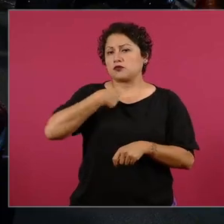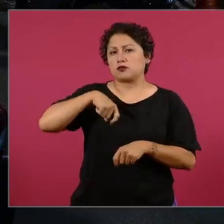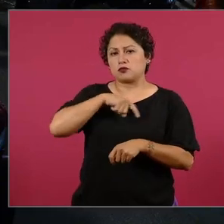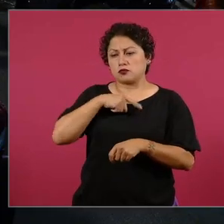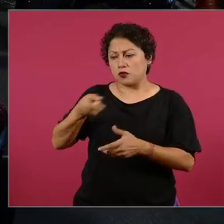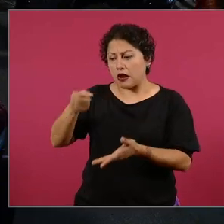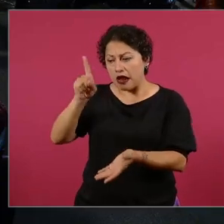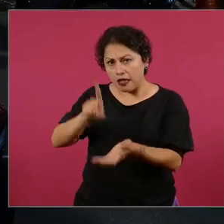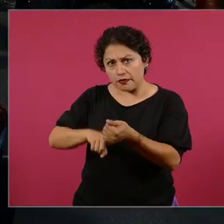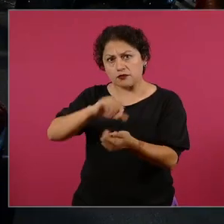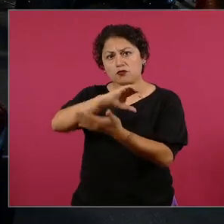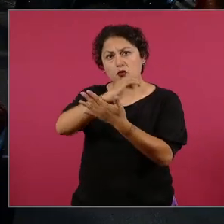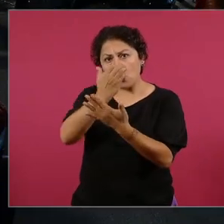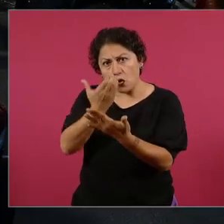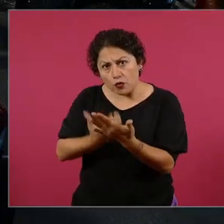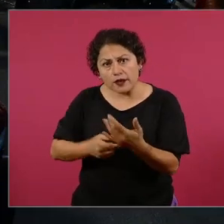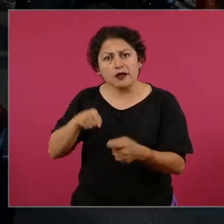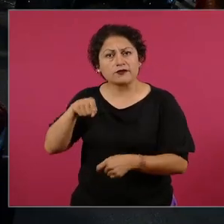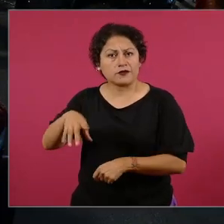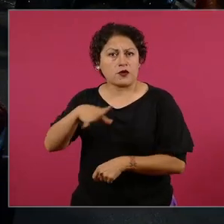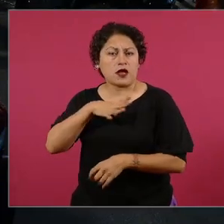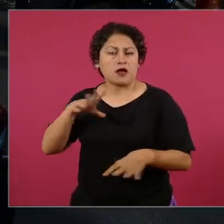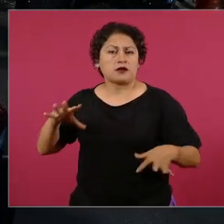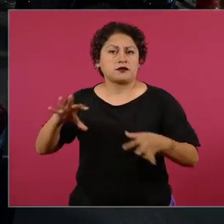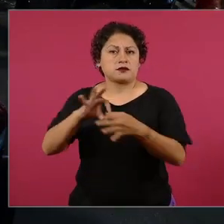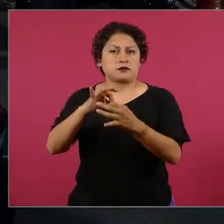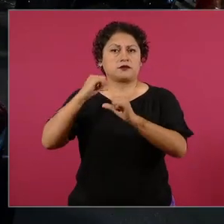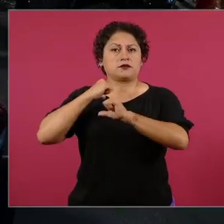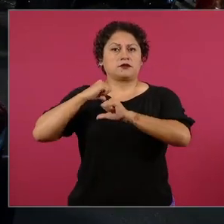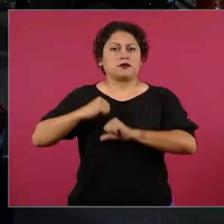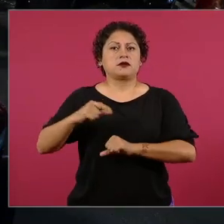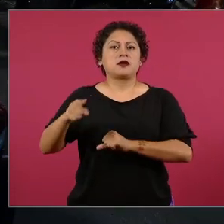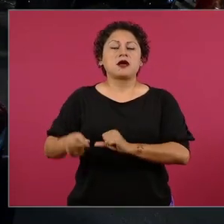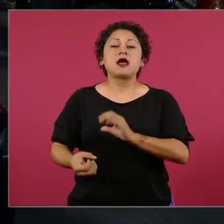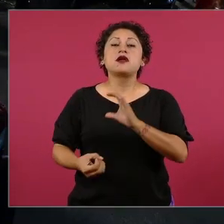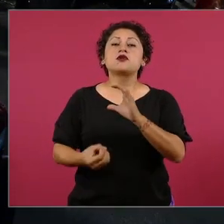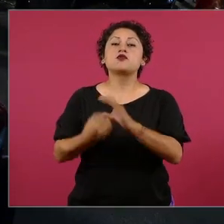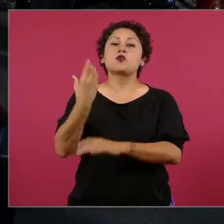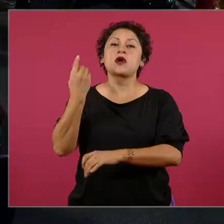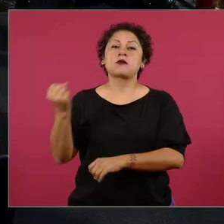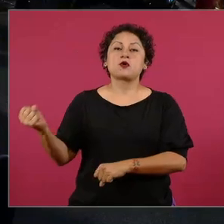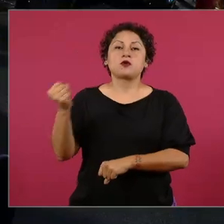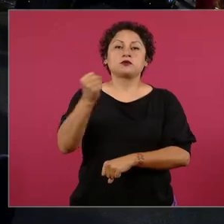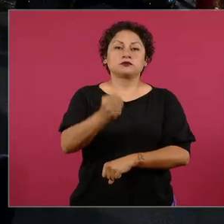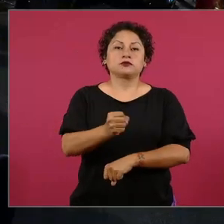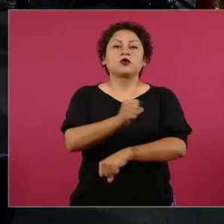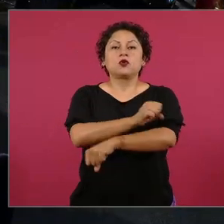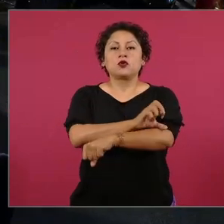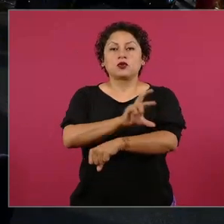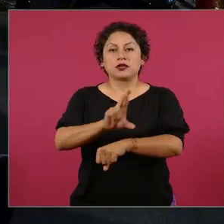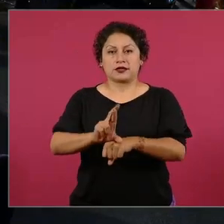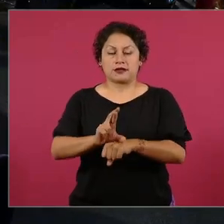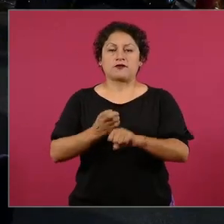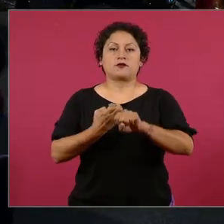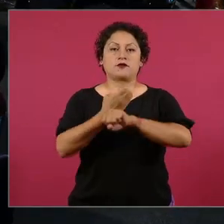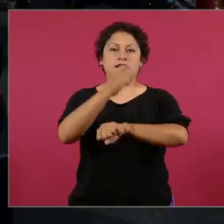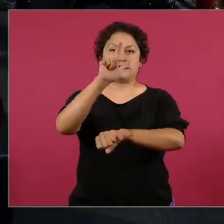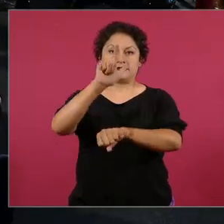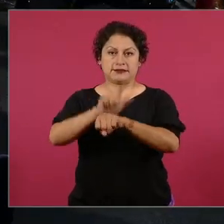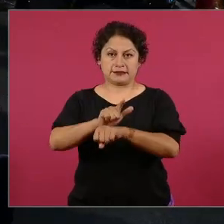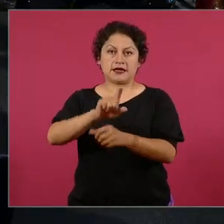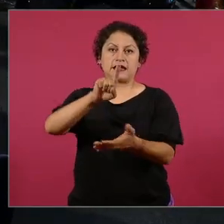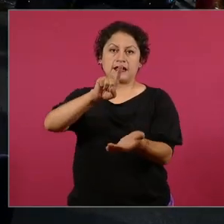contratos estatales en el fortalecimiento de esta nueva figura. El coordinador o coordinadora estatal del IMSS-Bienestar en el estado,